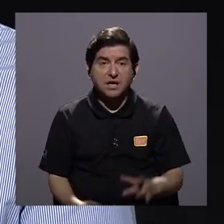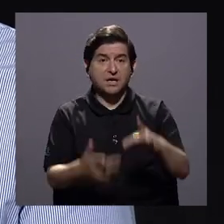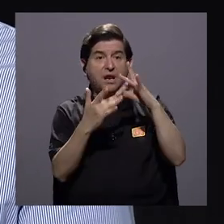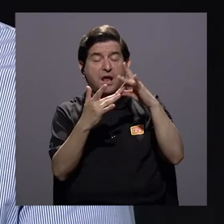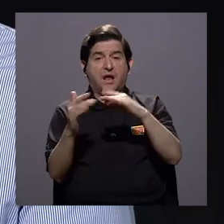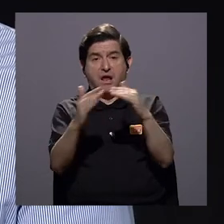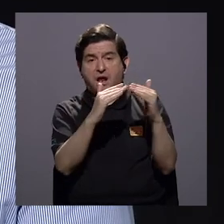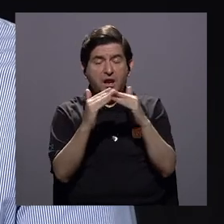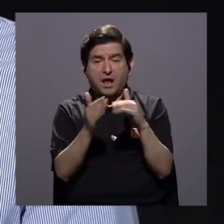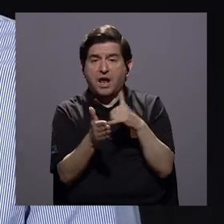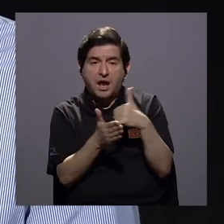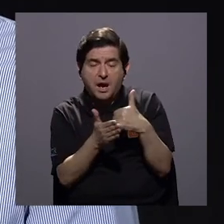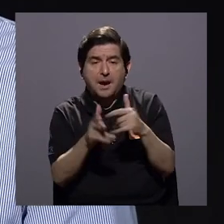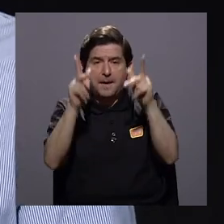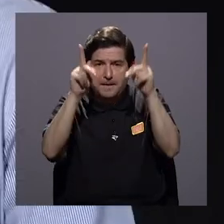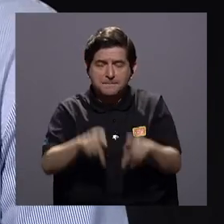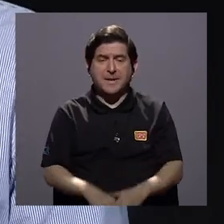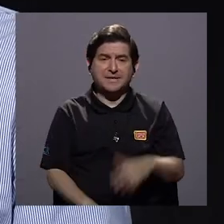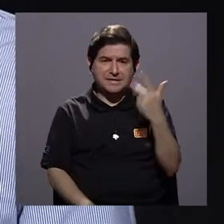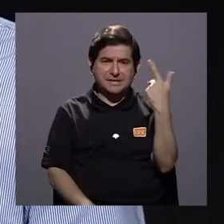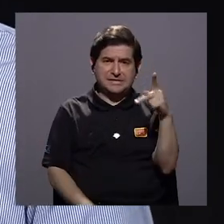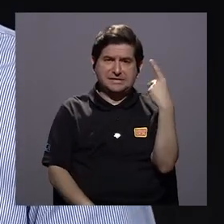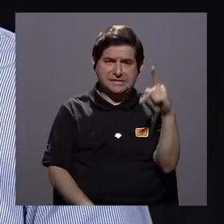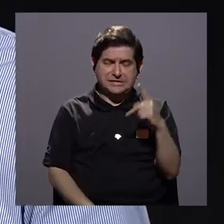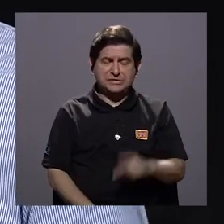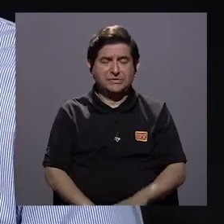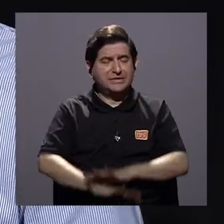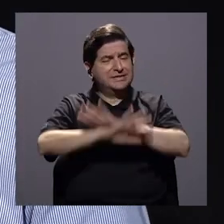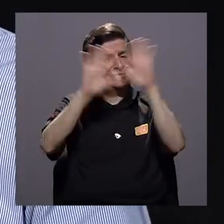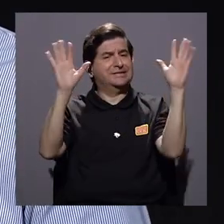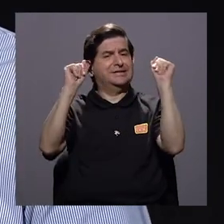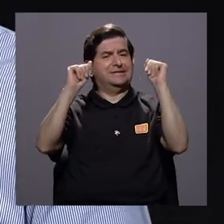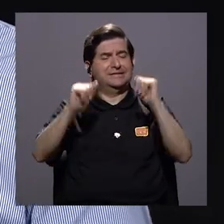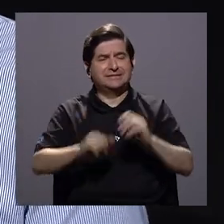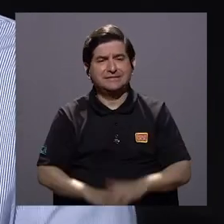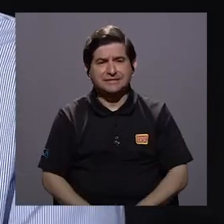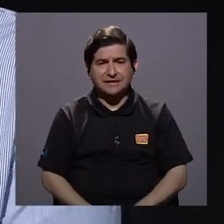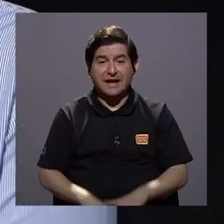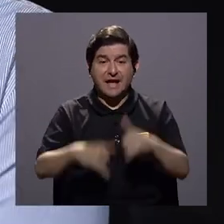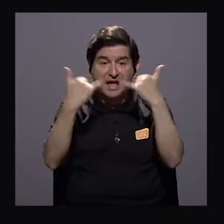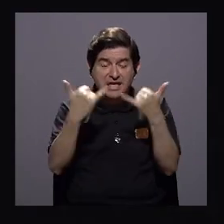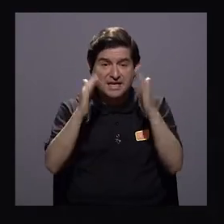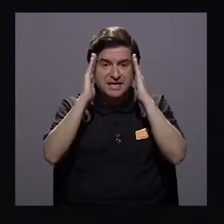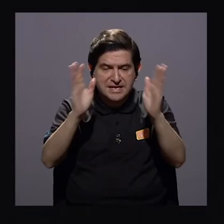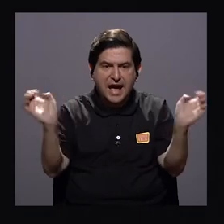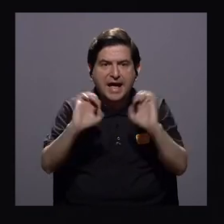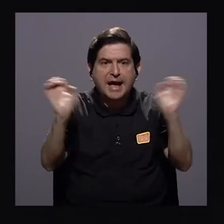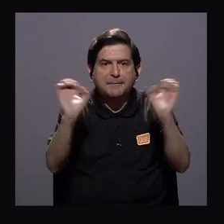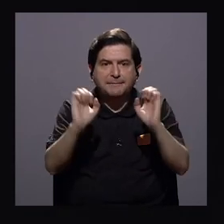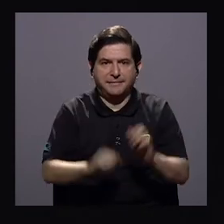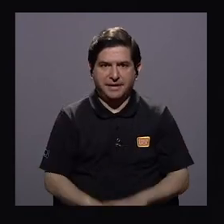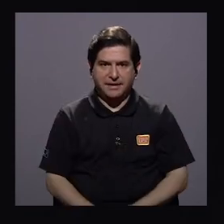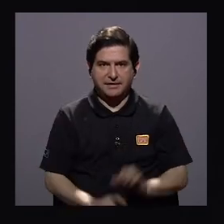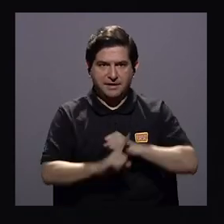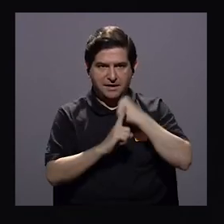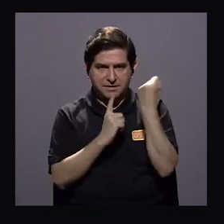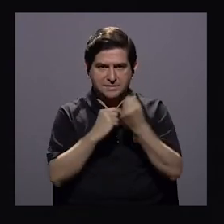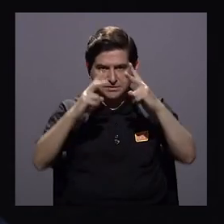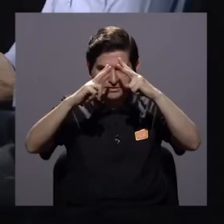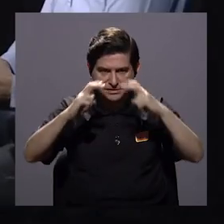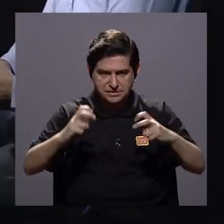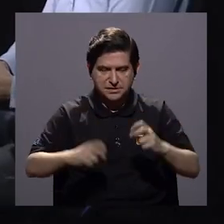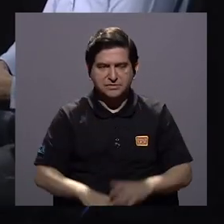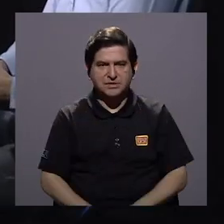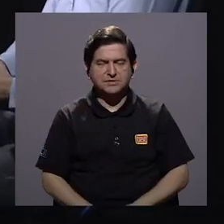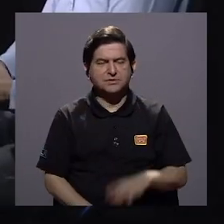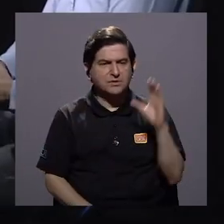sobre todo en la población más vulnerable gente expuesta de manera muy evidente y ya durante la tensión de la emergencia que es una de las cosas que